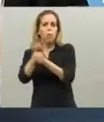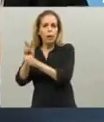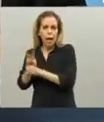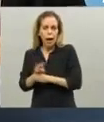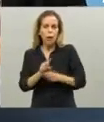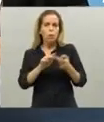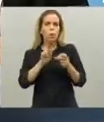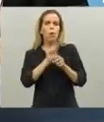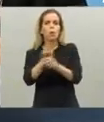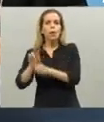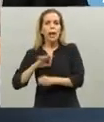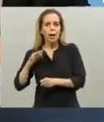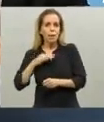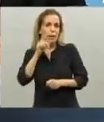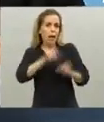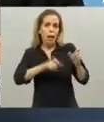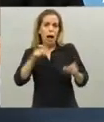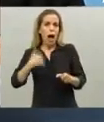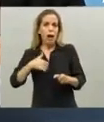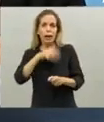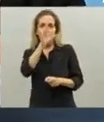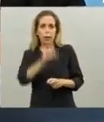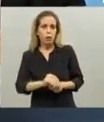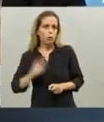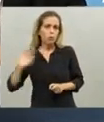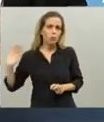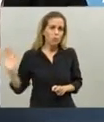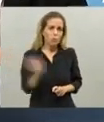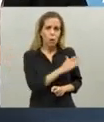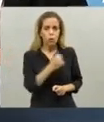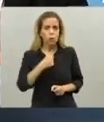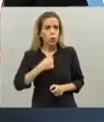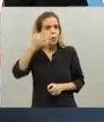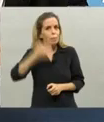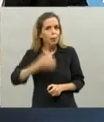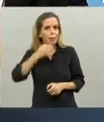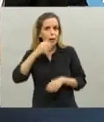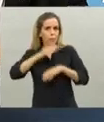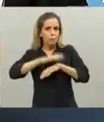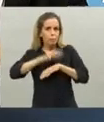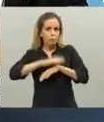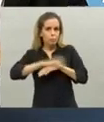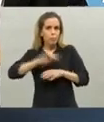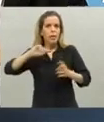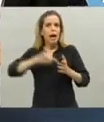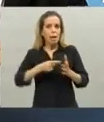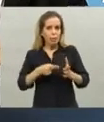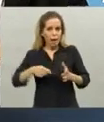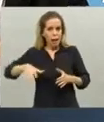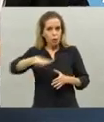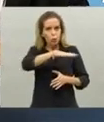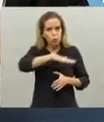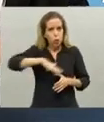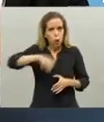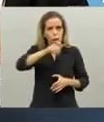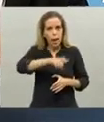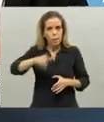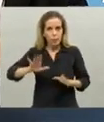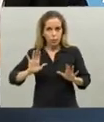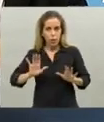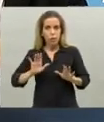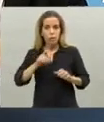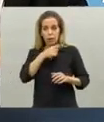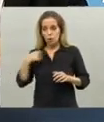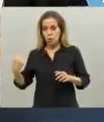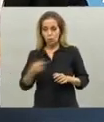y la vida de todos los argentinos, en mi caso particular obviamente me competen los porteños. Y que todas las decisiones que